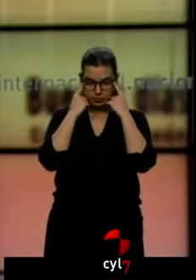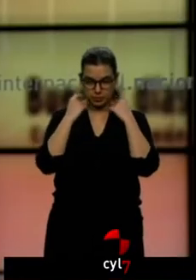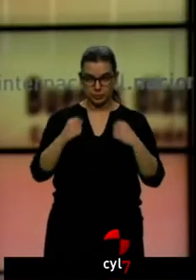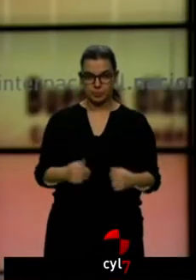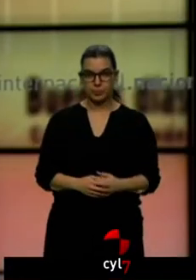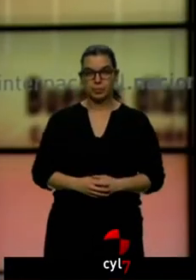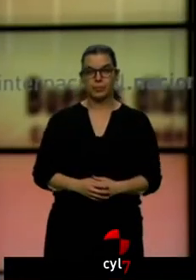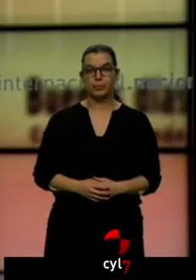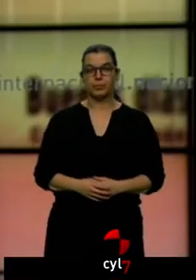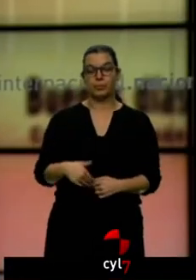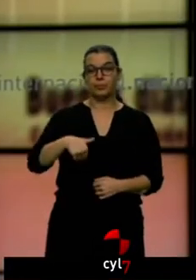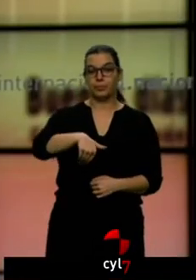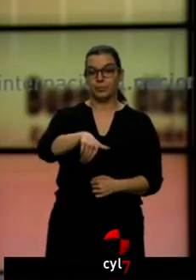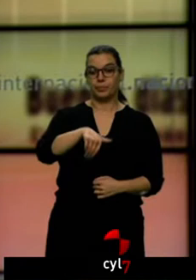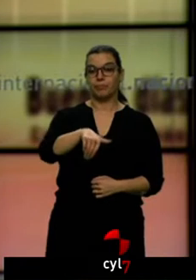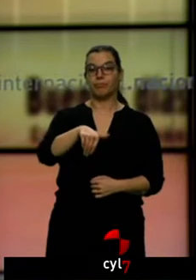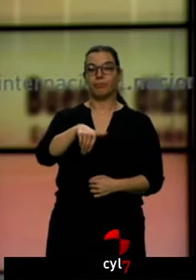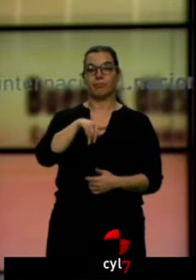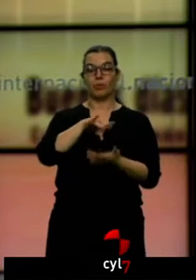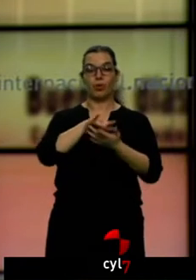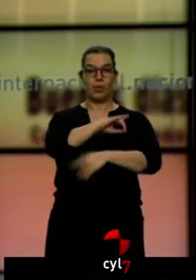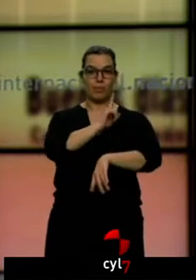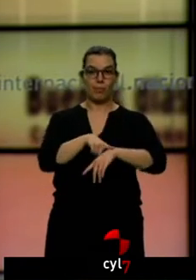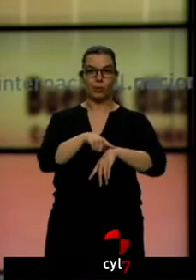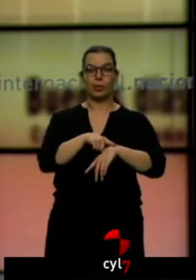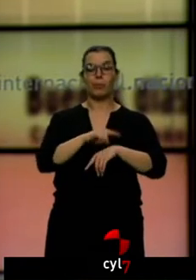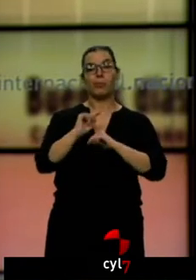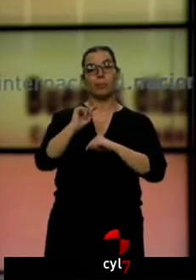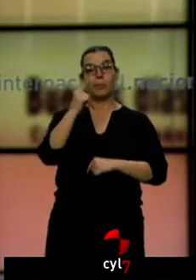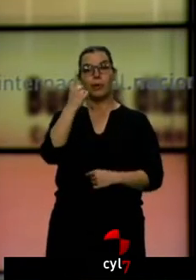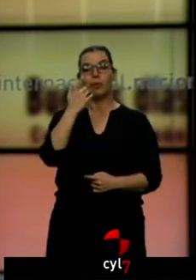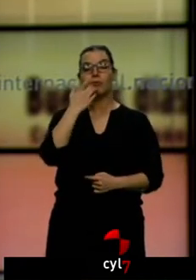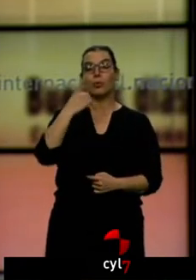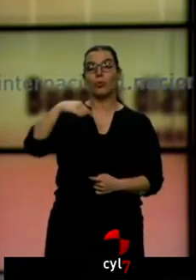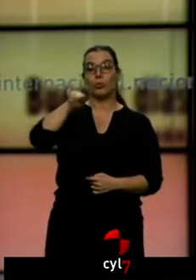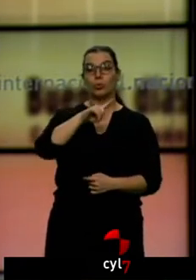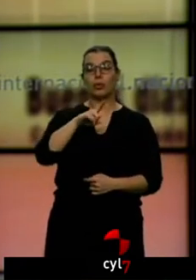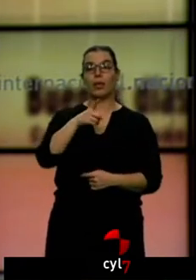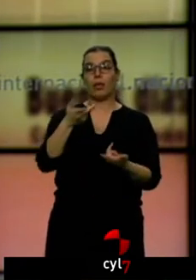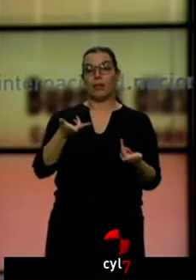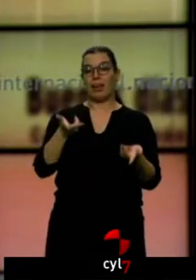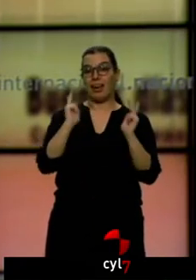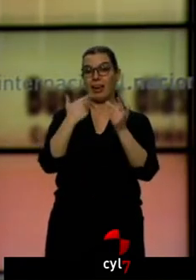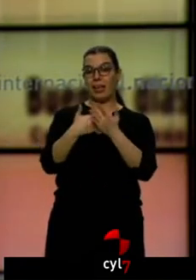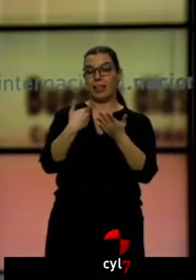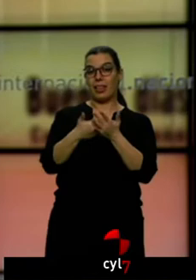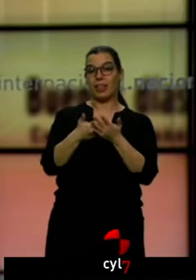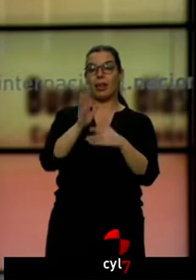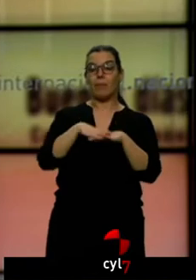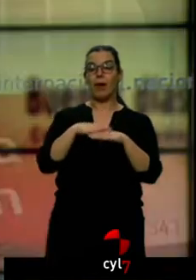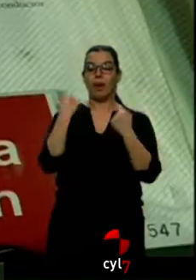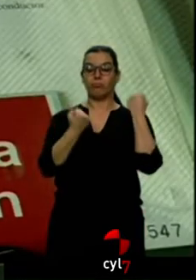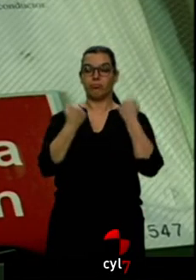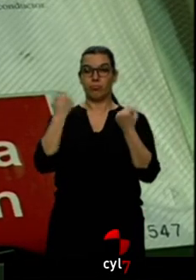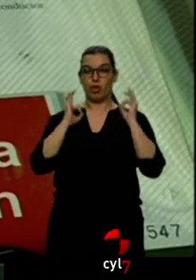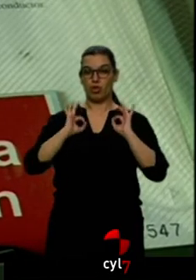Enseguida vamos con la información deportiva, pero antes, si tienen una licencia para conducir un vehículo de turismo con conductor,